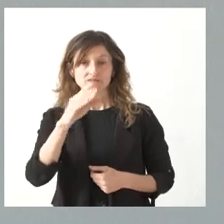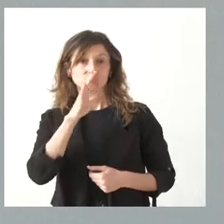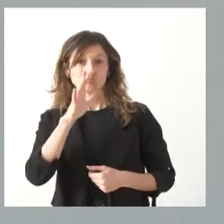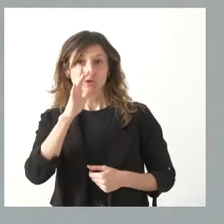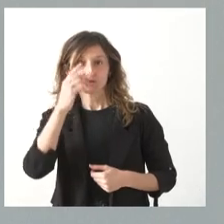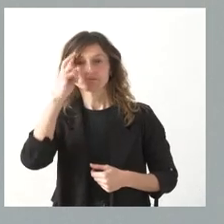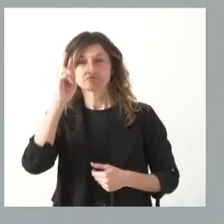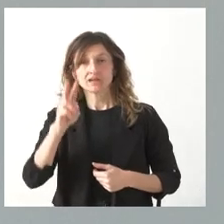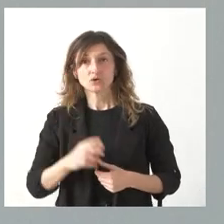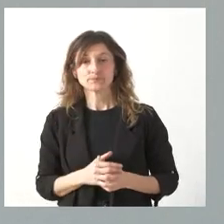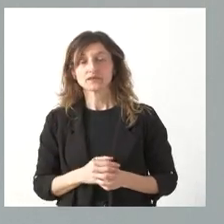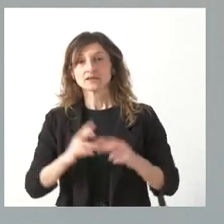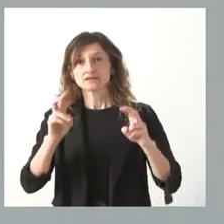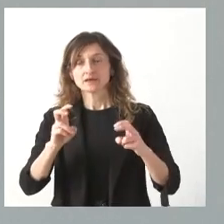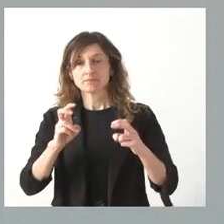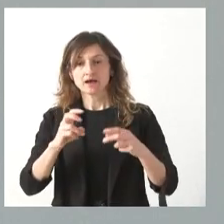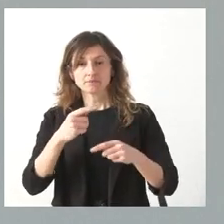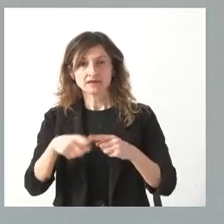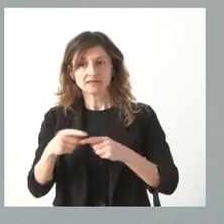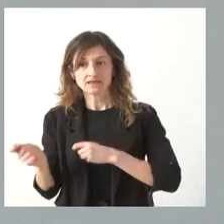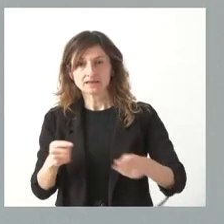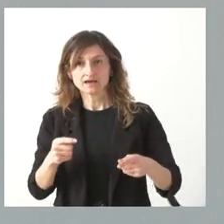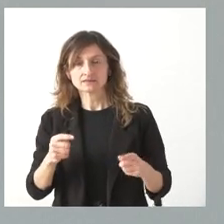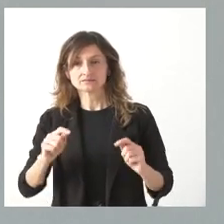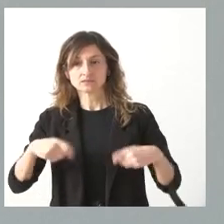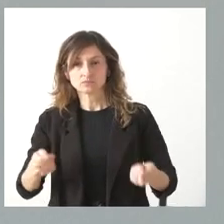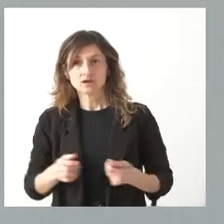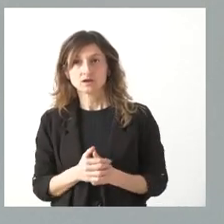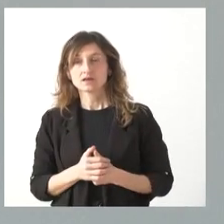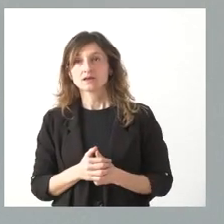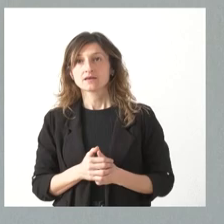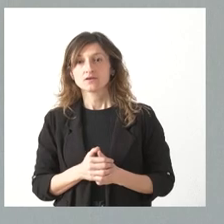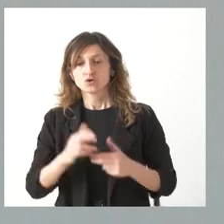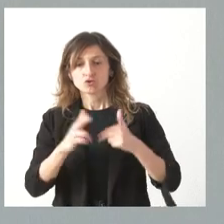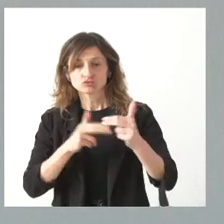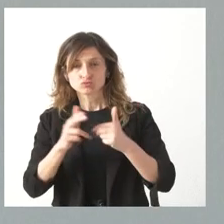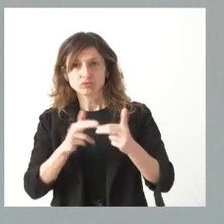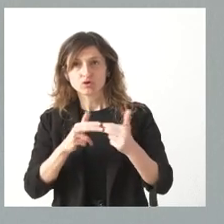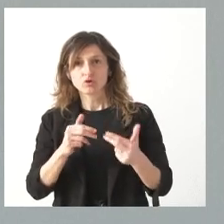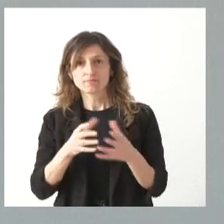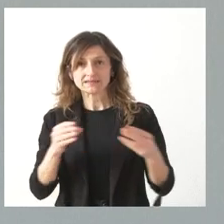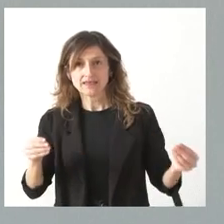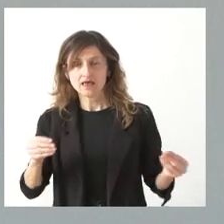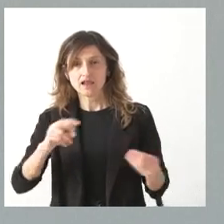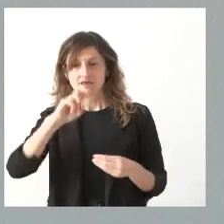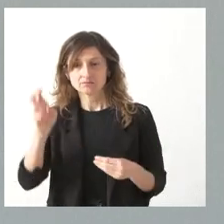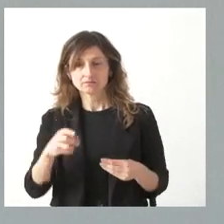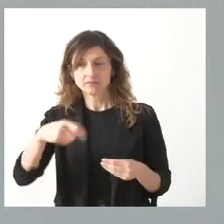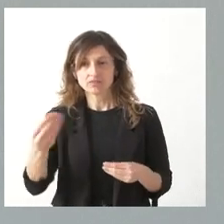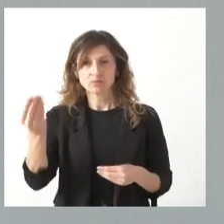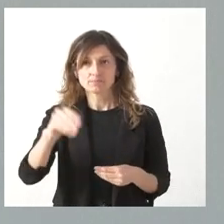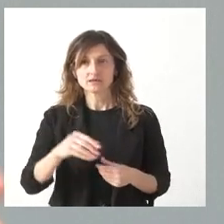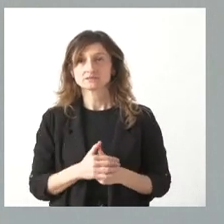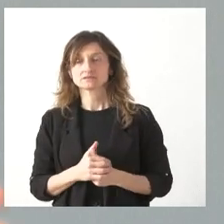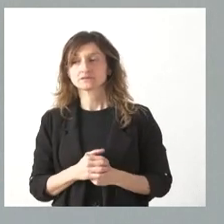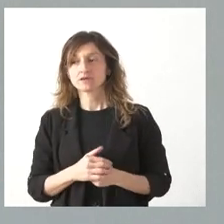aumento en el coste de materias primas, en el coste de la construcción, pues ha derivado este incremento. No nos permitió en